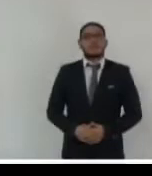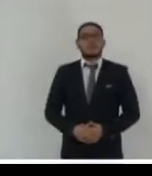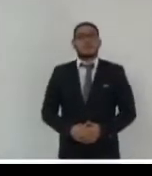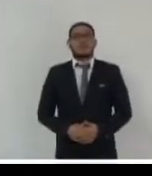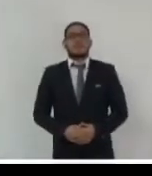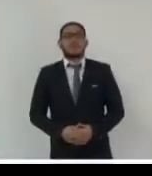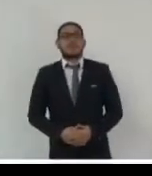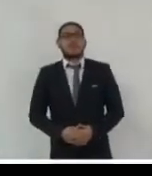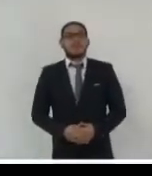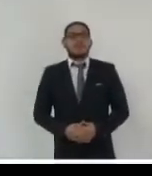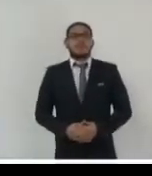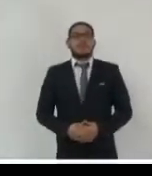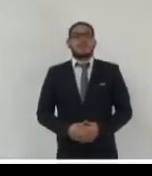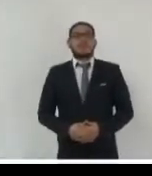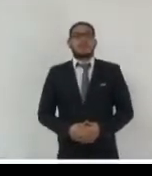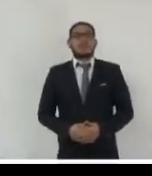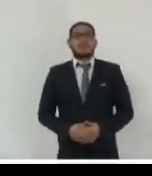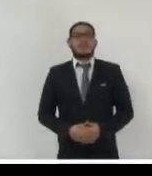Un minutito.